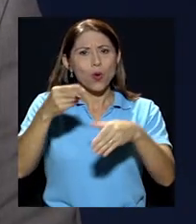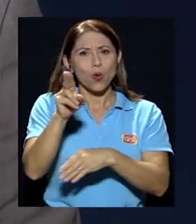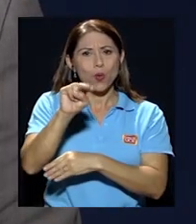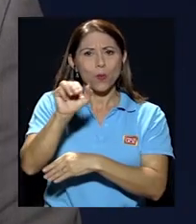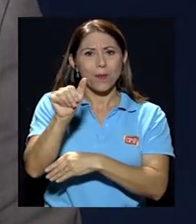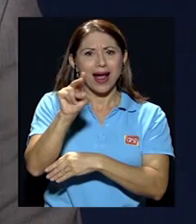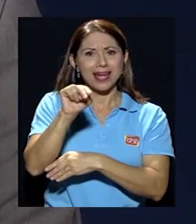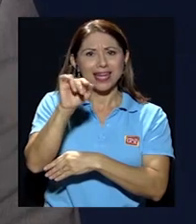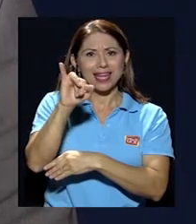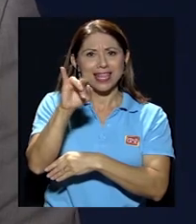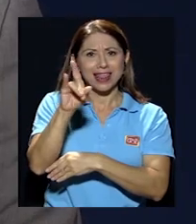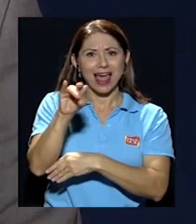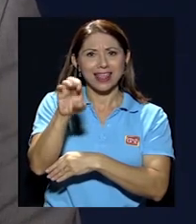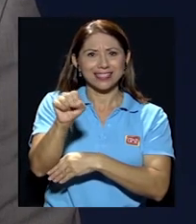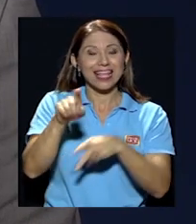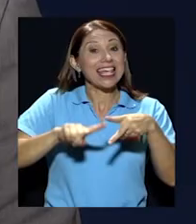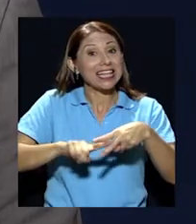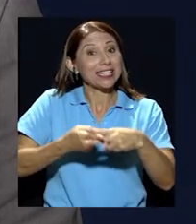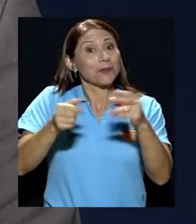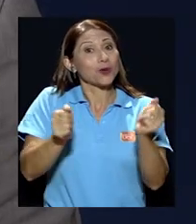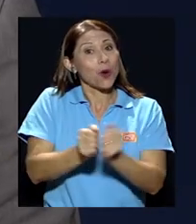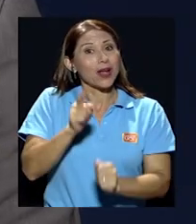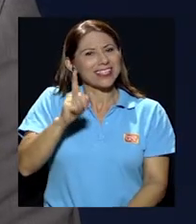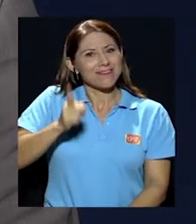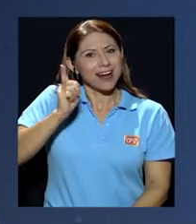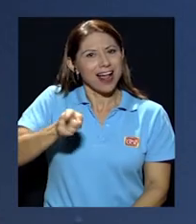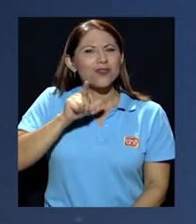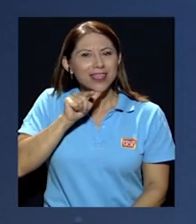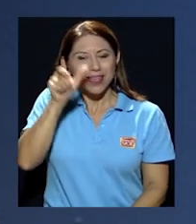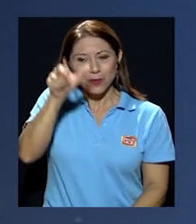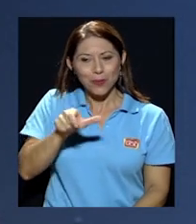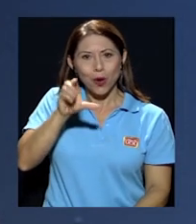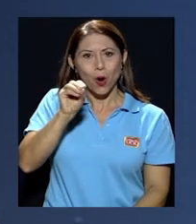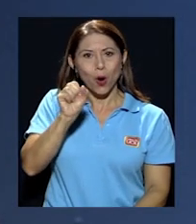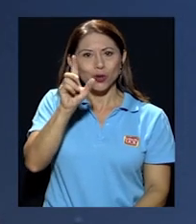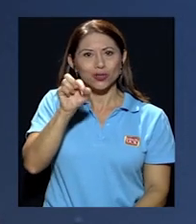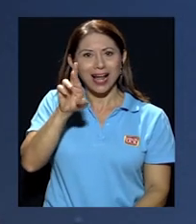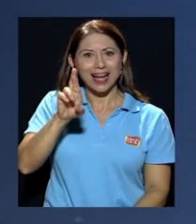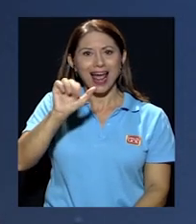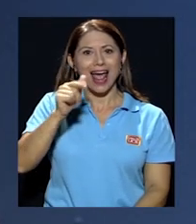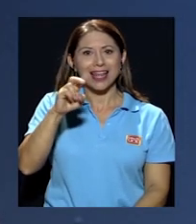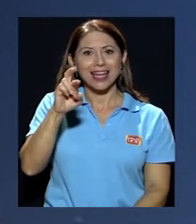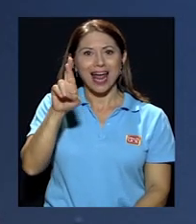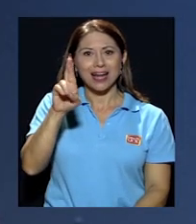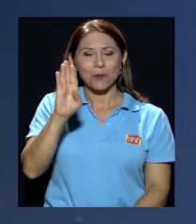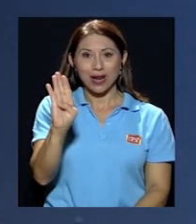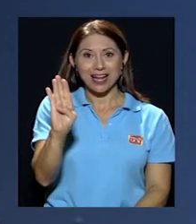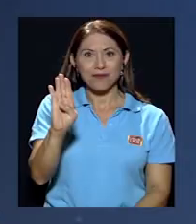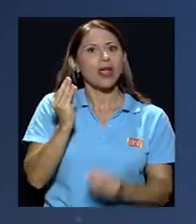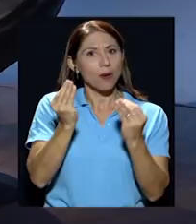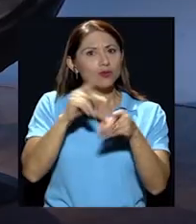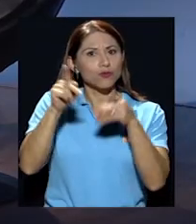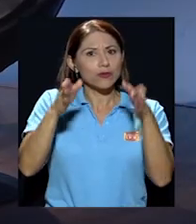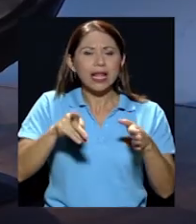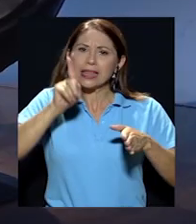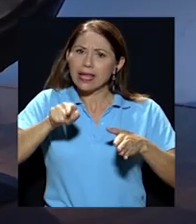iniciamos con ese regaño de don Óscar Aguilar Bulgarelli a muchos de los profesionales que deben de tratar de hacer un esfuerzo